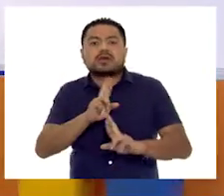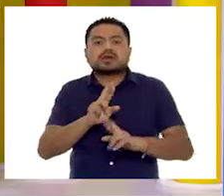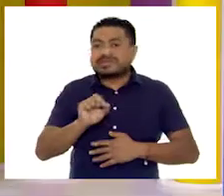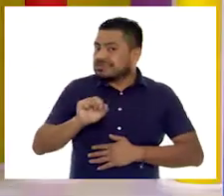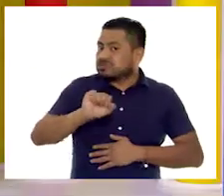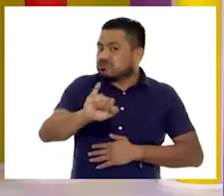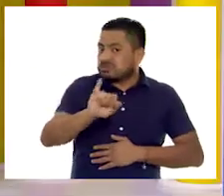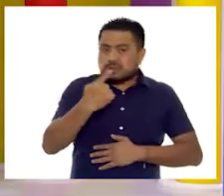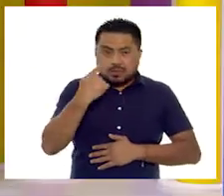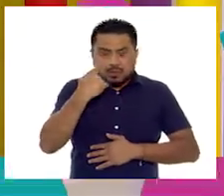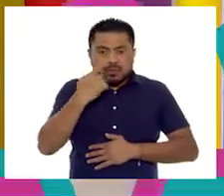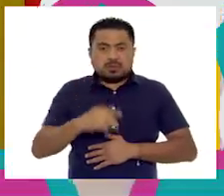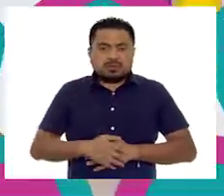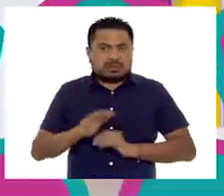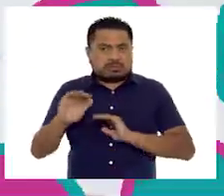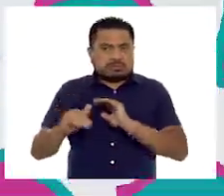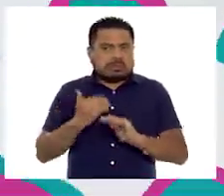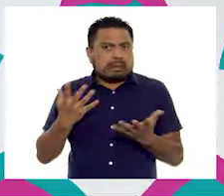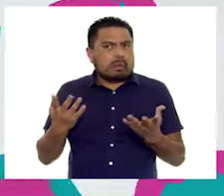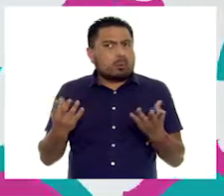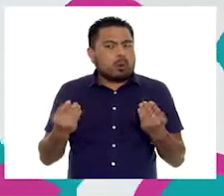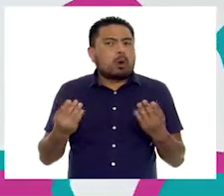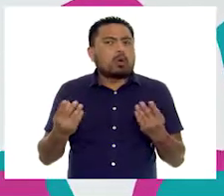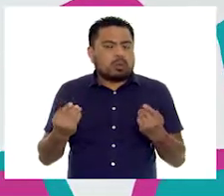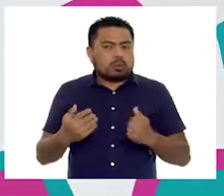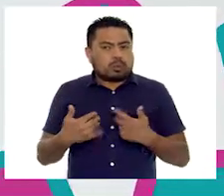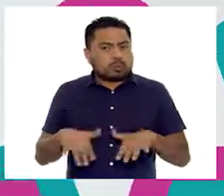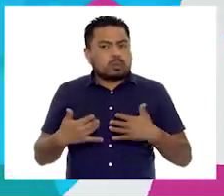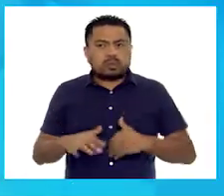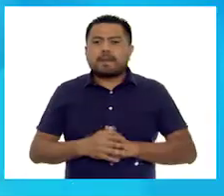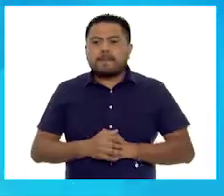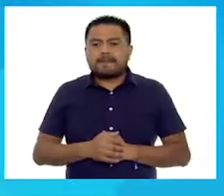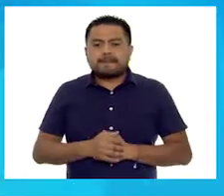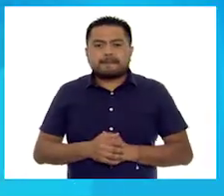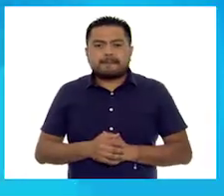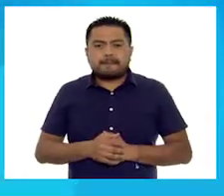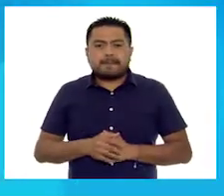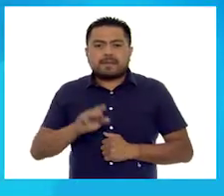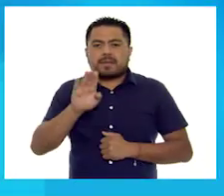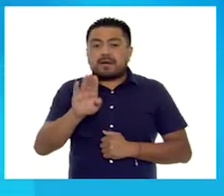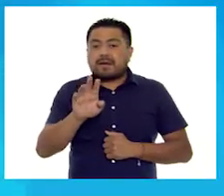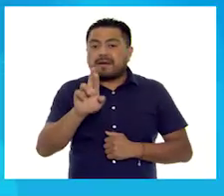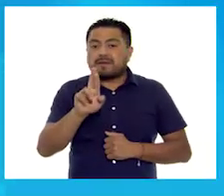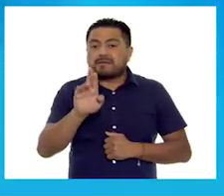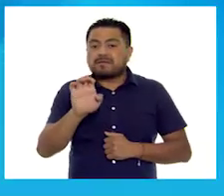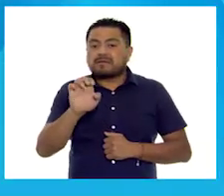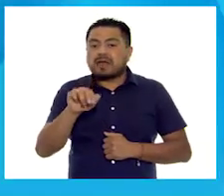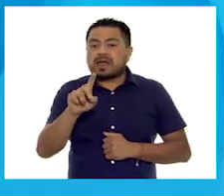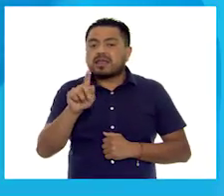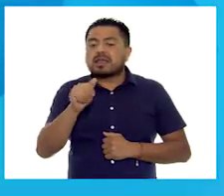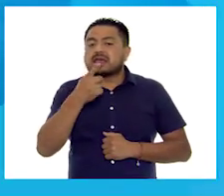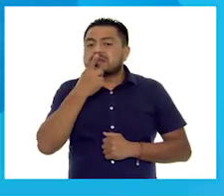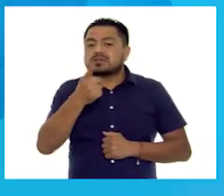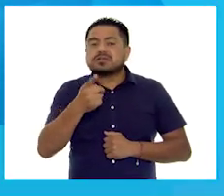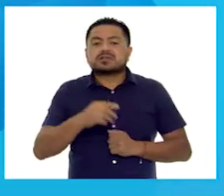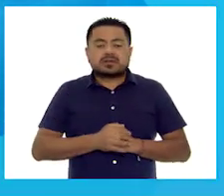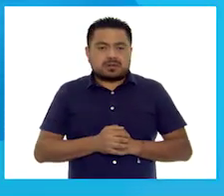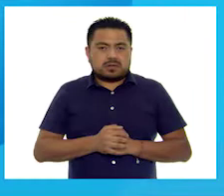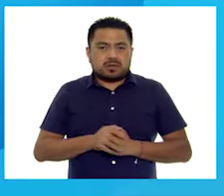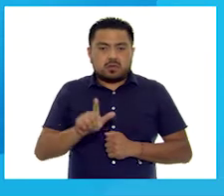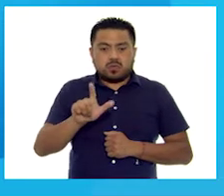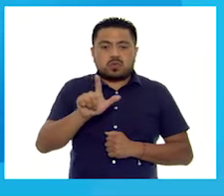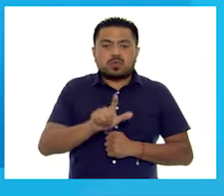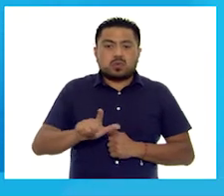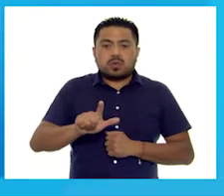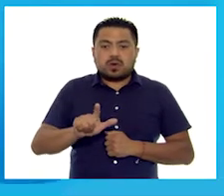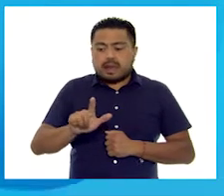Sí. Nos llegaron varias, maestra. Están con todos los niños. ¡Qué bueno! Brenda dice que su colación era los